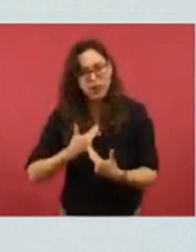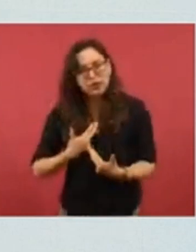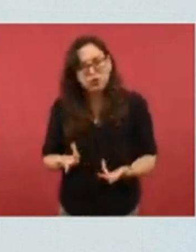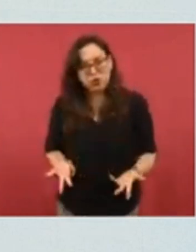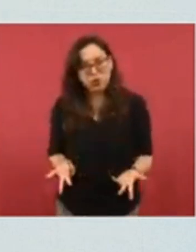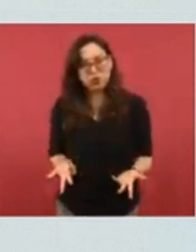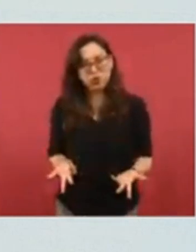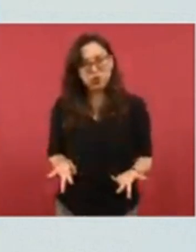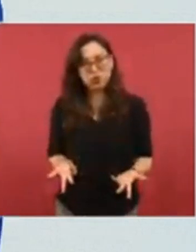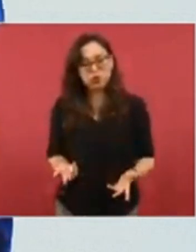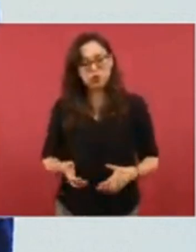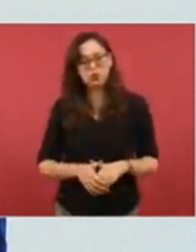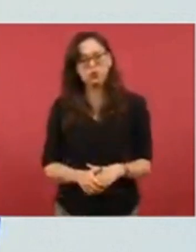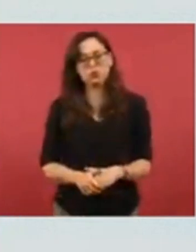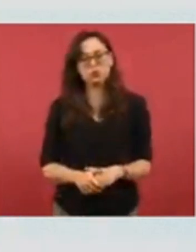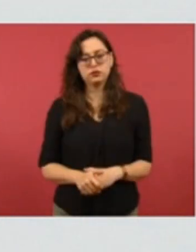entonces